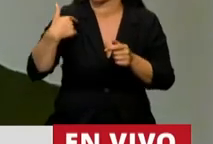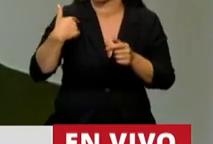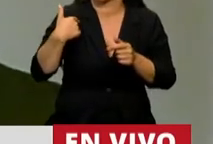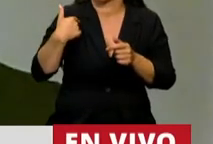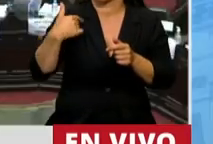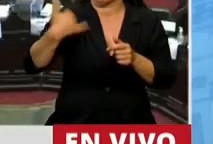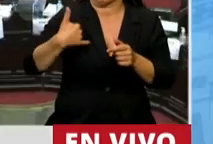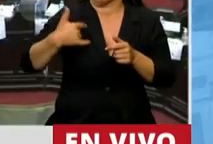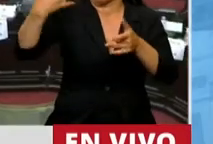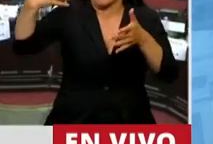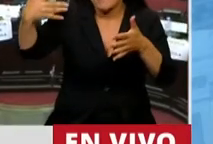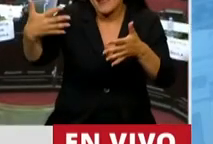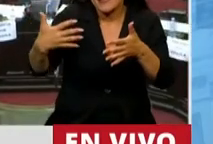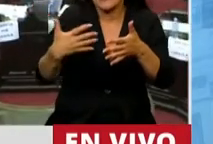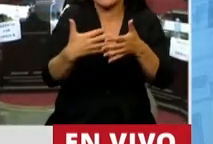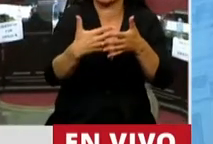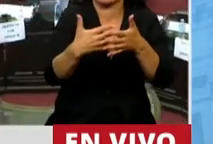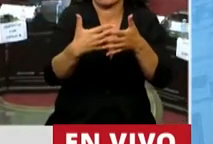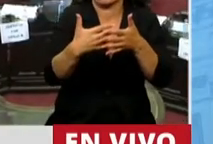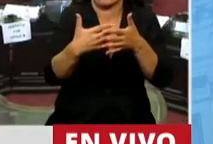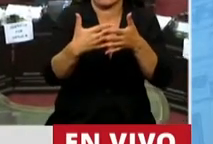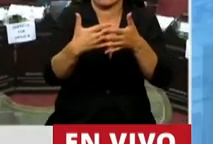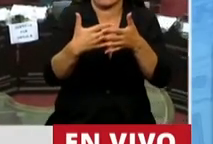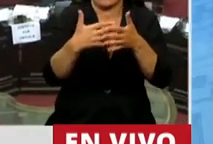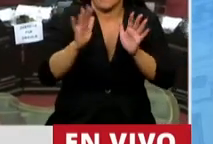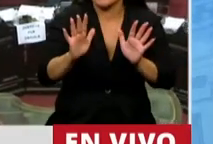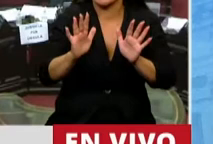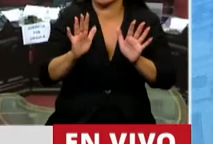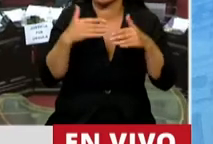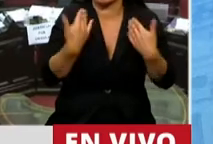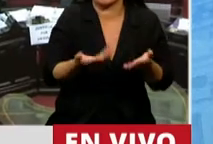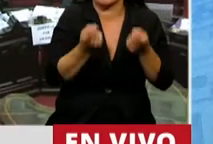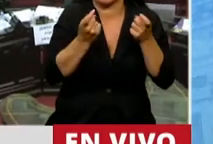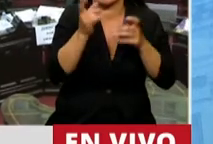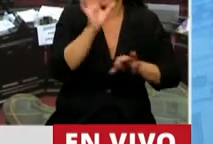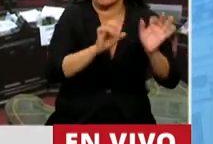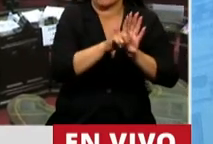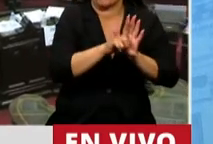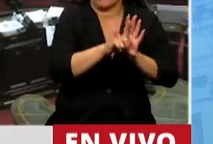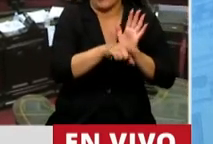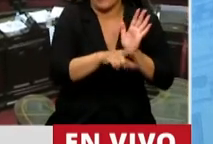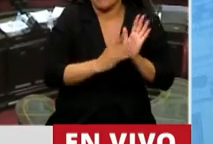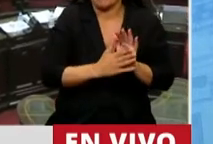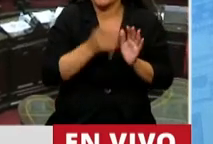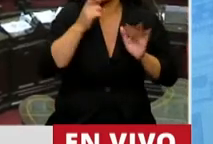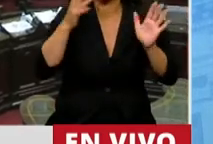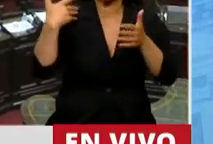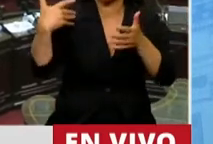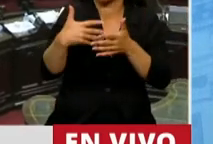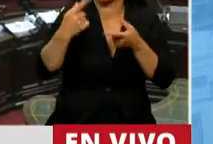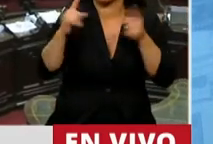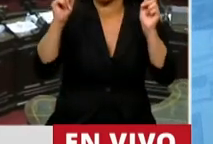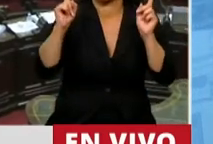no sería necesario. No sería necesario ni este proyecto de ley